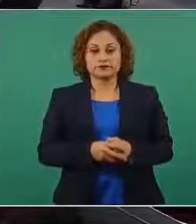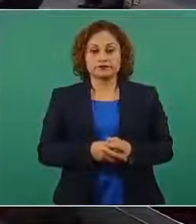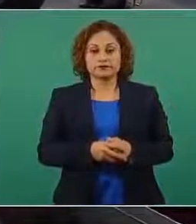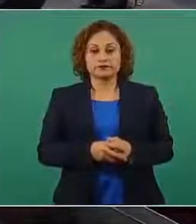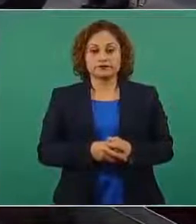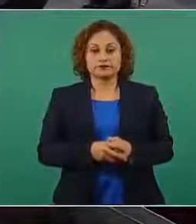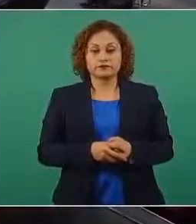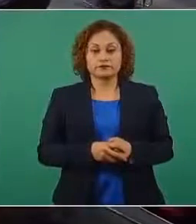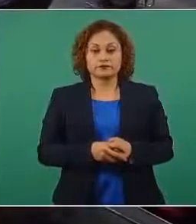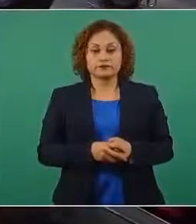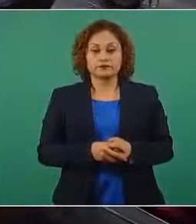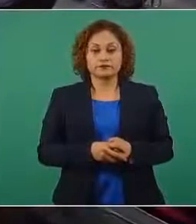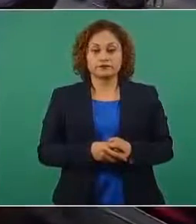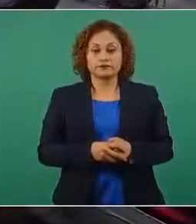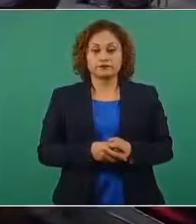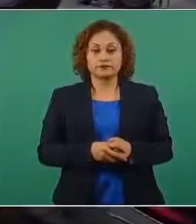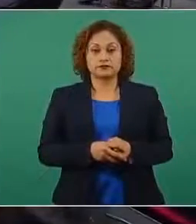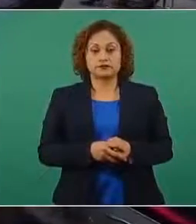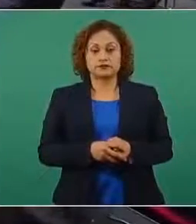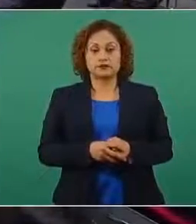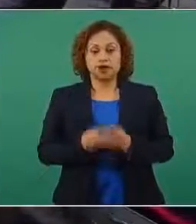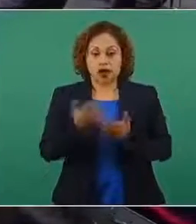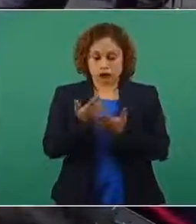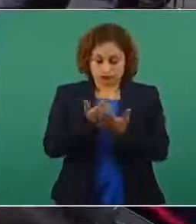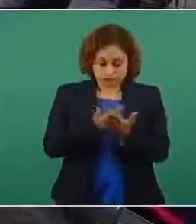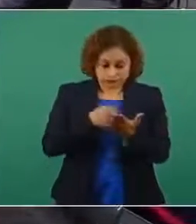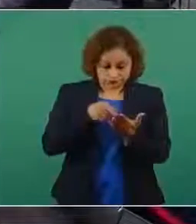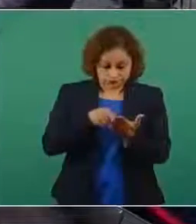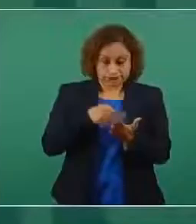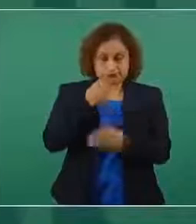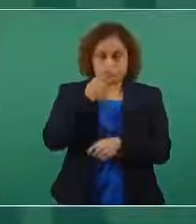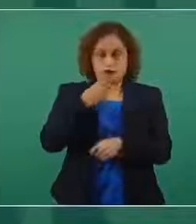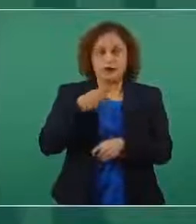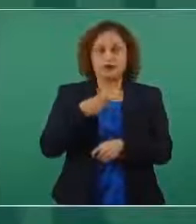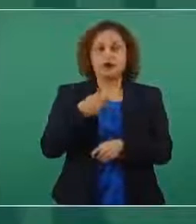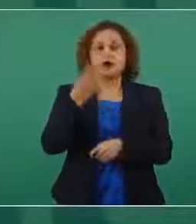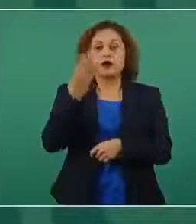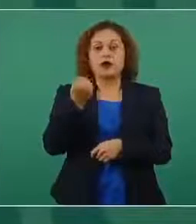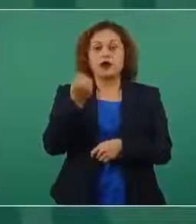y me mandaron también ya mi acordeón que tengo un desayuno a las 9